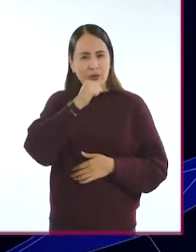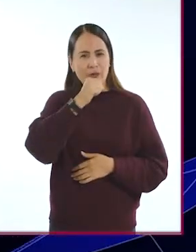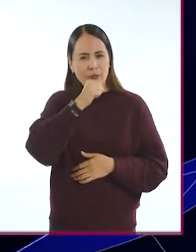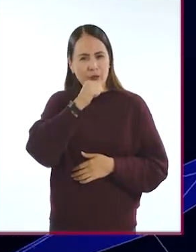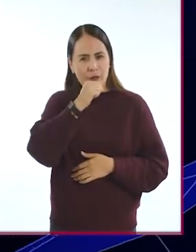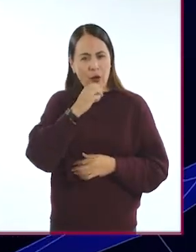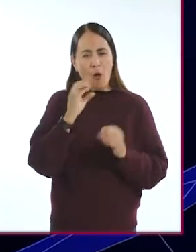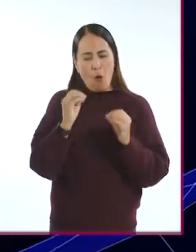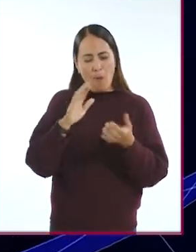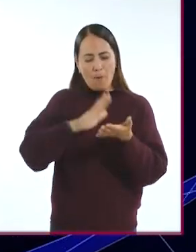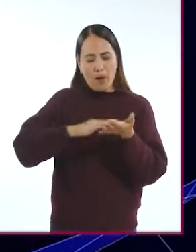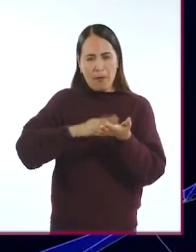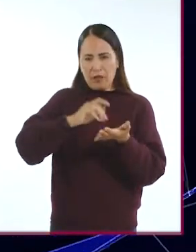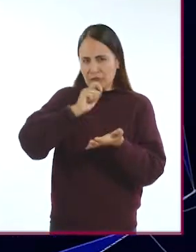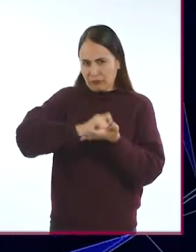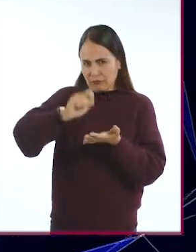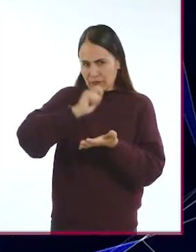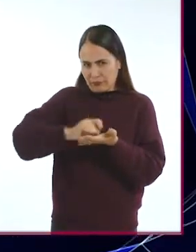el escrito de cosas.